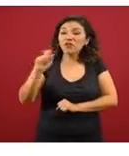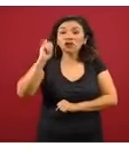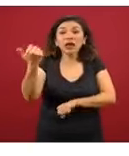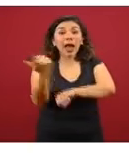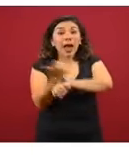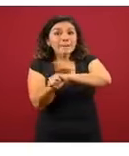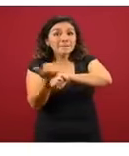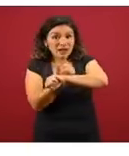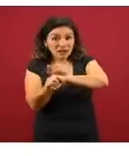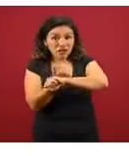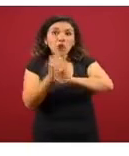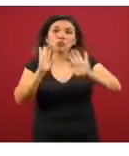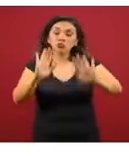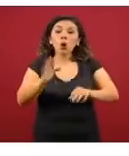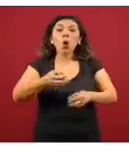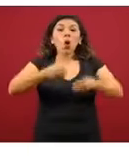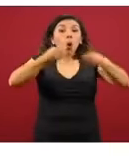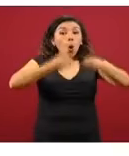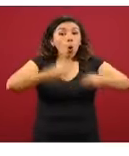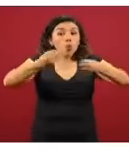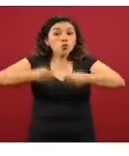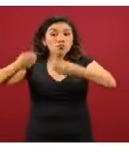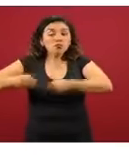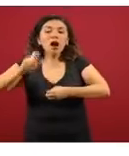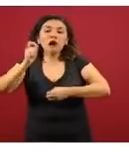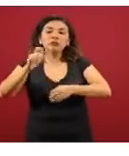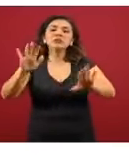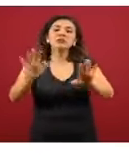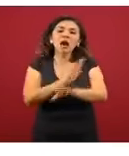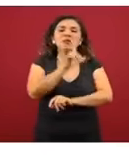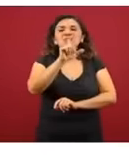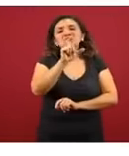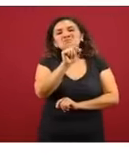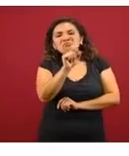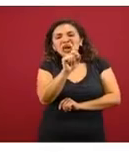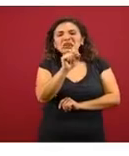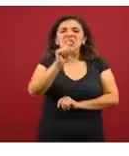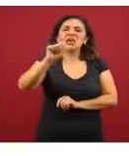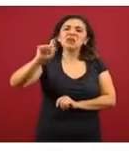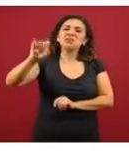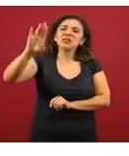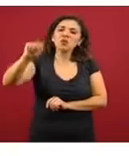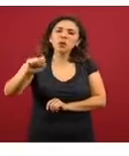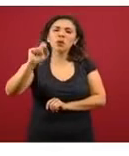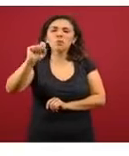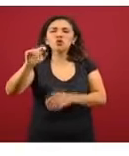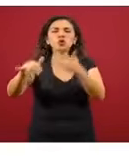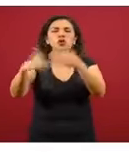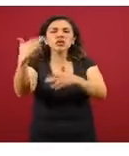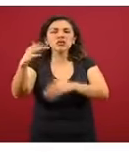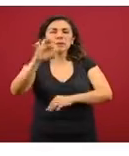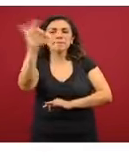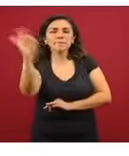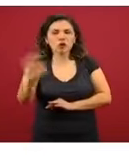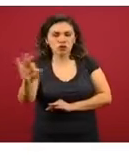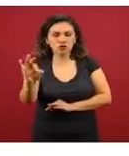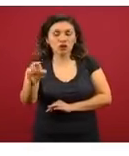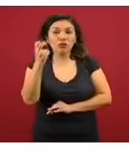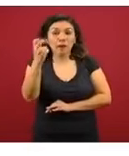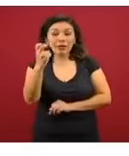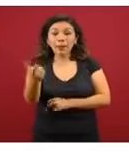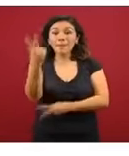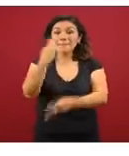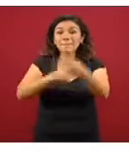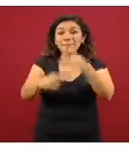la ocupación varía entre 20 y 29, 15 por ciento, y esto dará